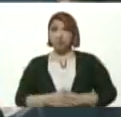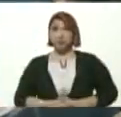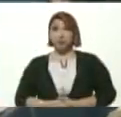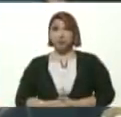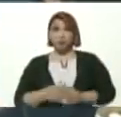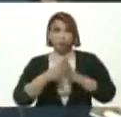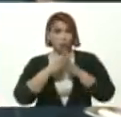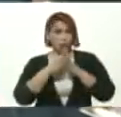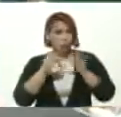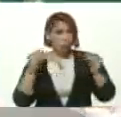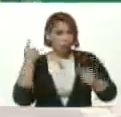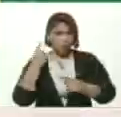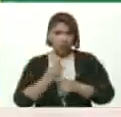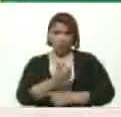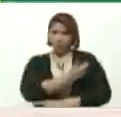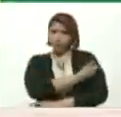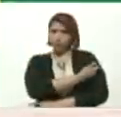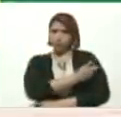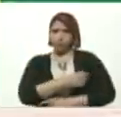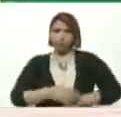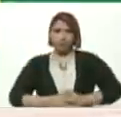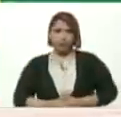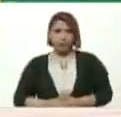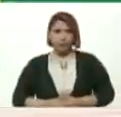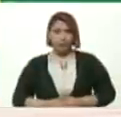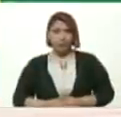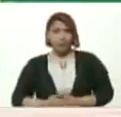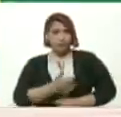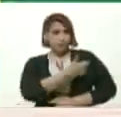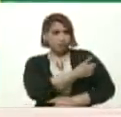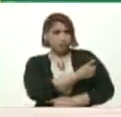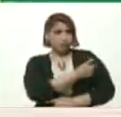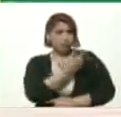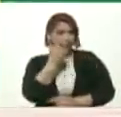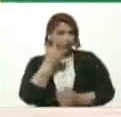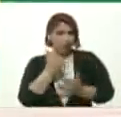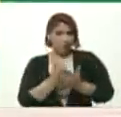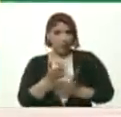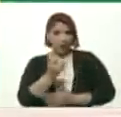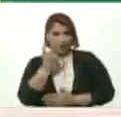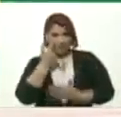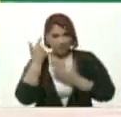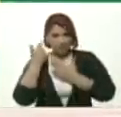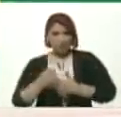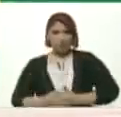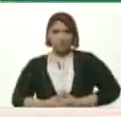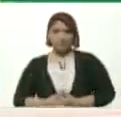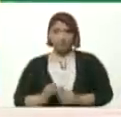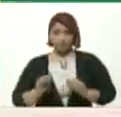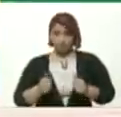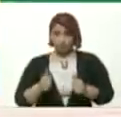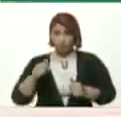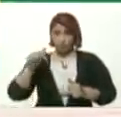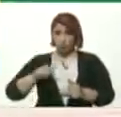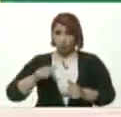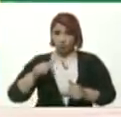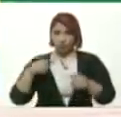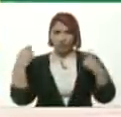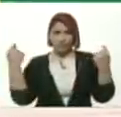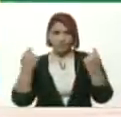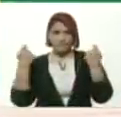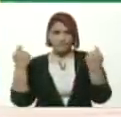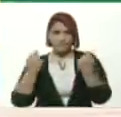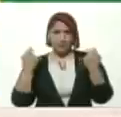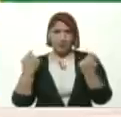Todos Todos Y todas Vacunarlos Miren yo tengo aquí A partir de hoy Arranca Una campaña